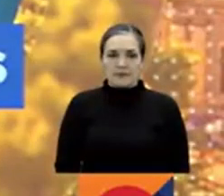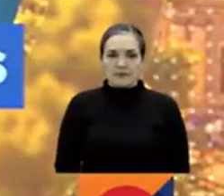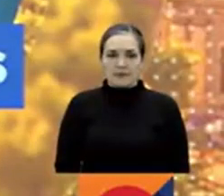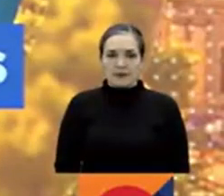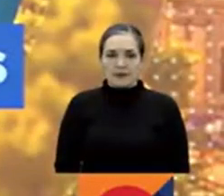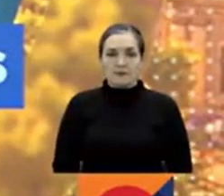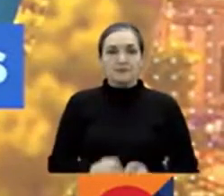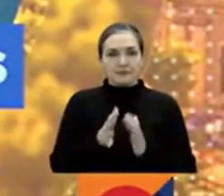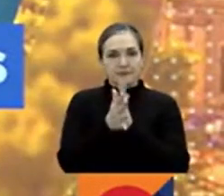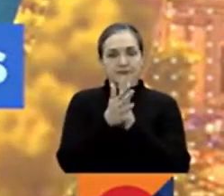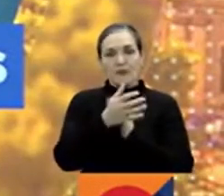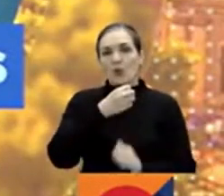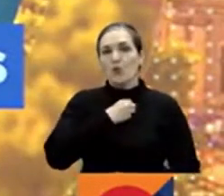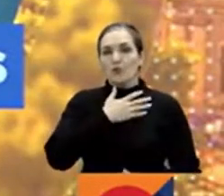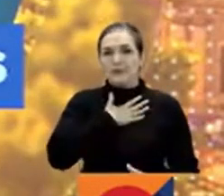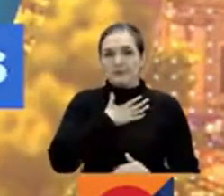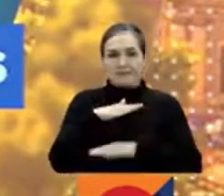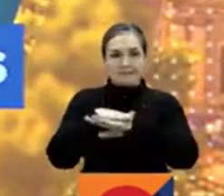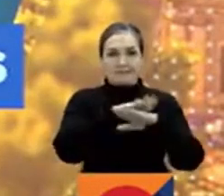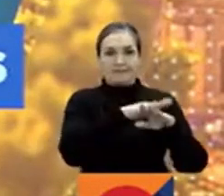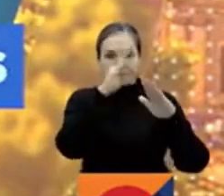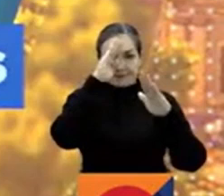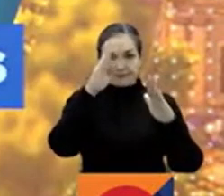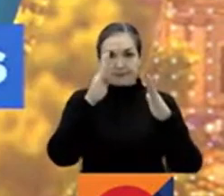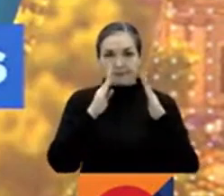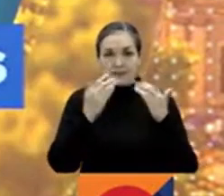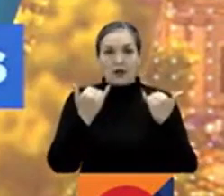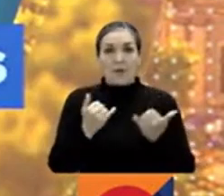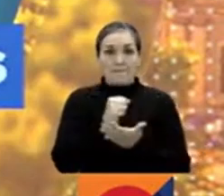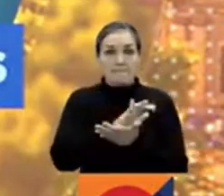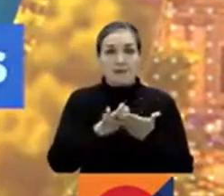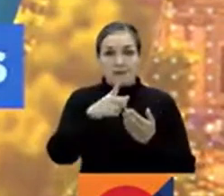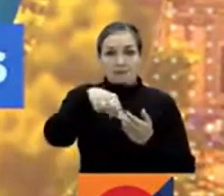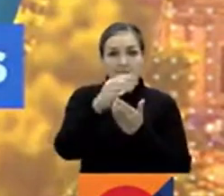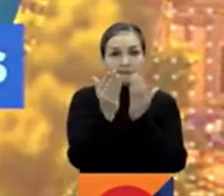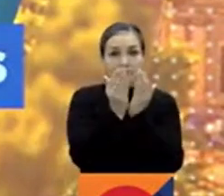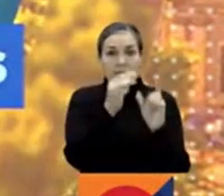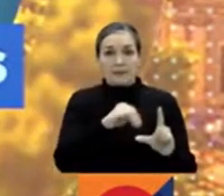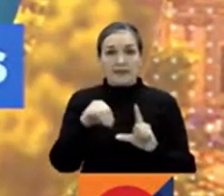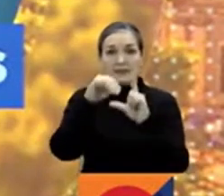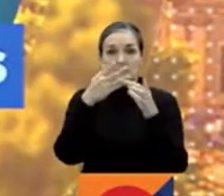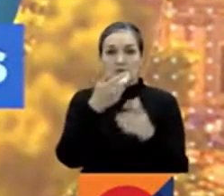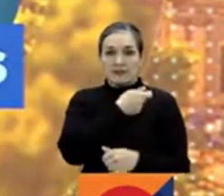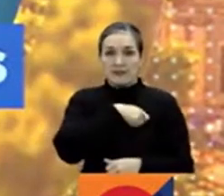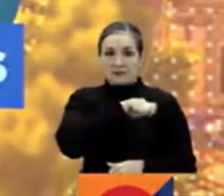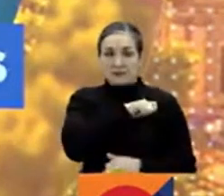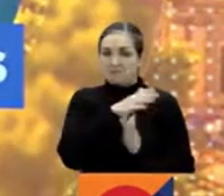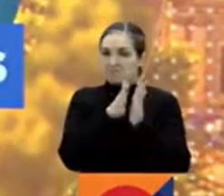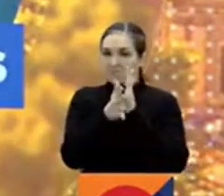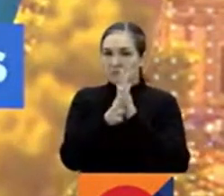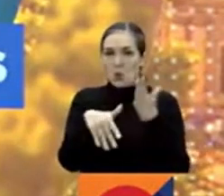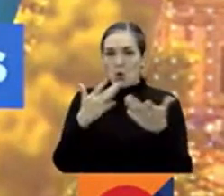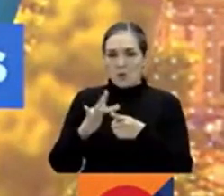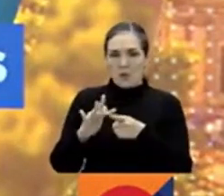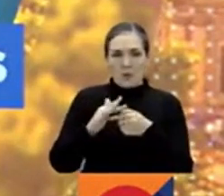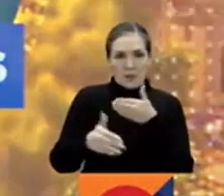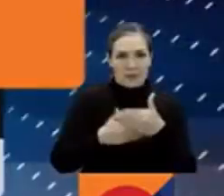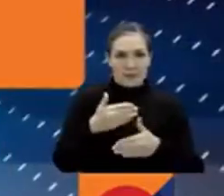Llegamos a oportunidades, atentos porque hay becas para estudiar maestrías en España. Acá les contamos cómo aplicar.